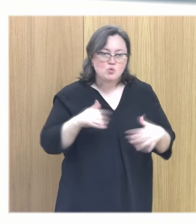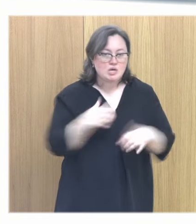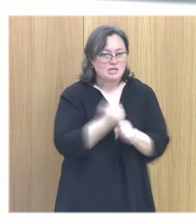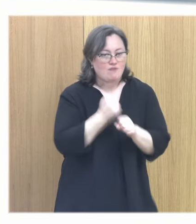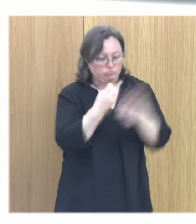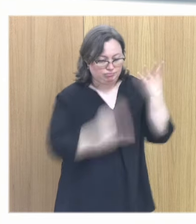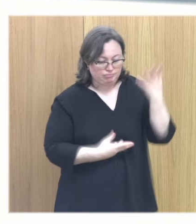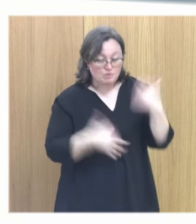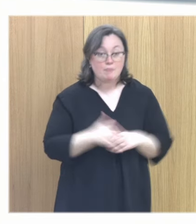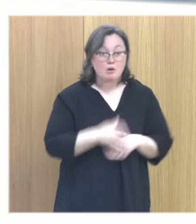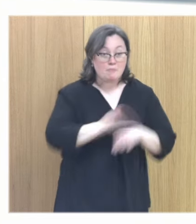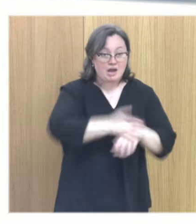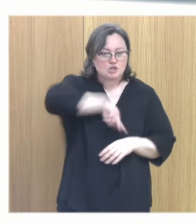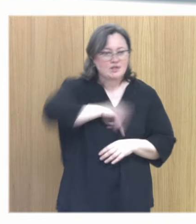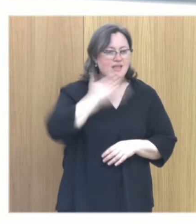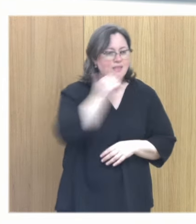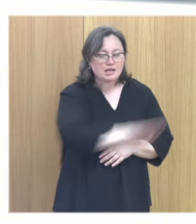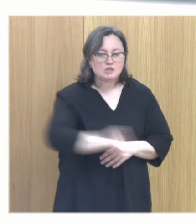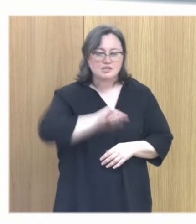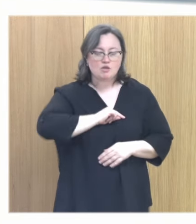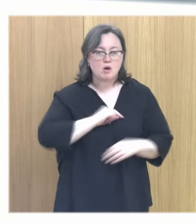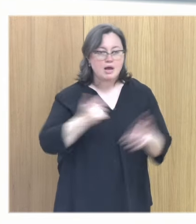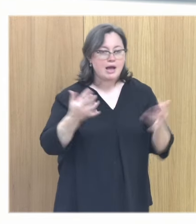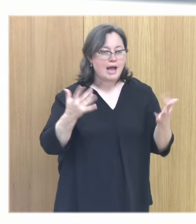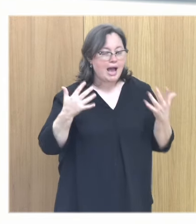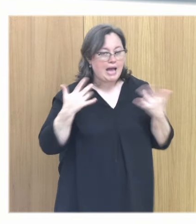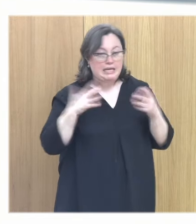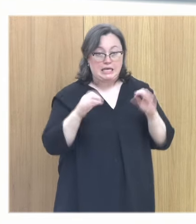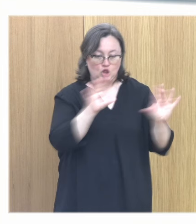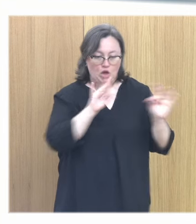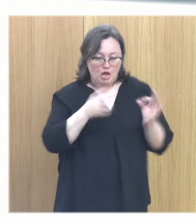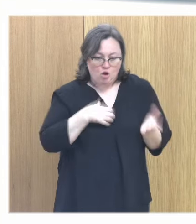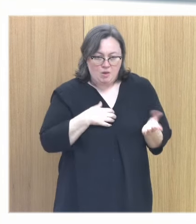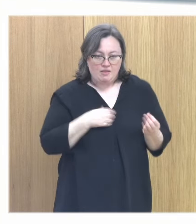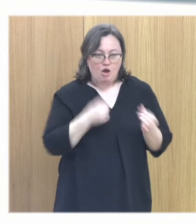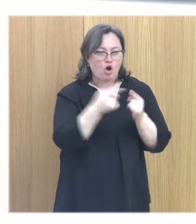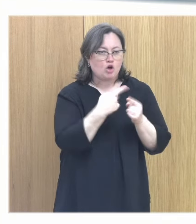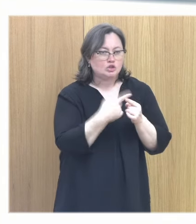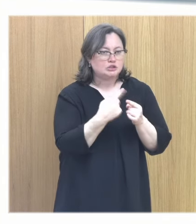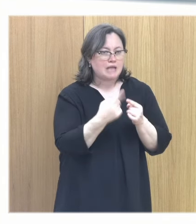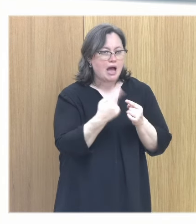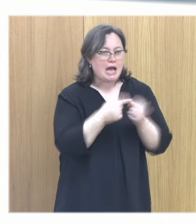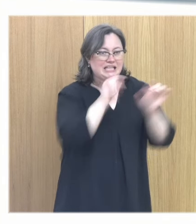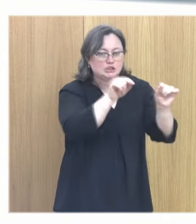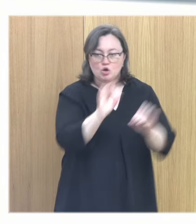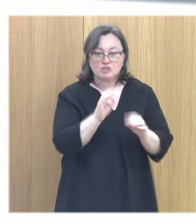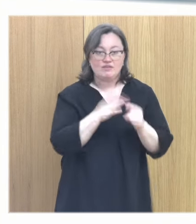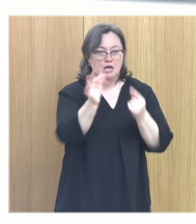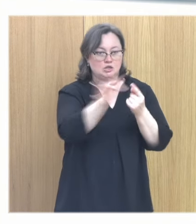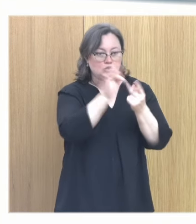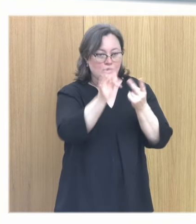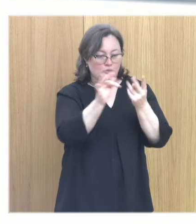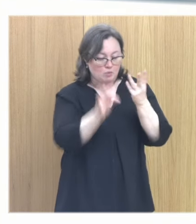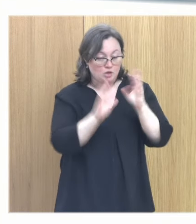nosotros y para nosotras era una sensación de aire. No era una cosa en concreto. Era el cúmulo de todas